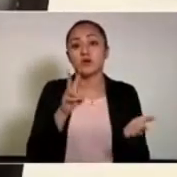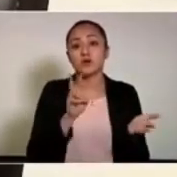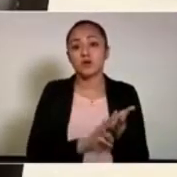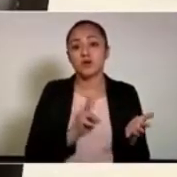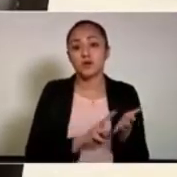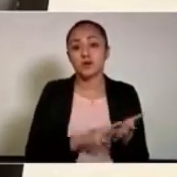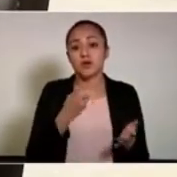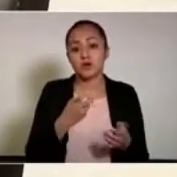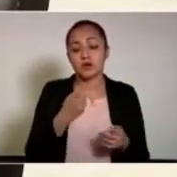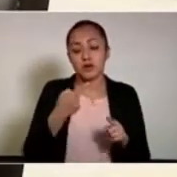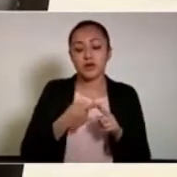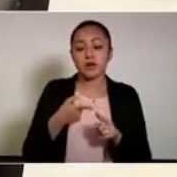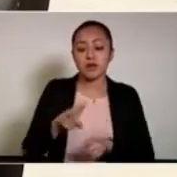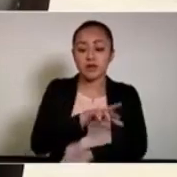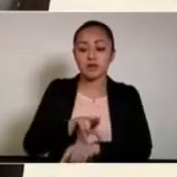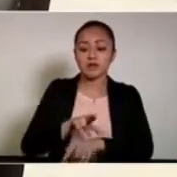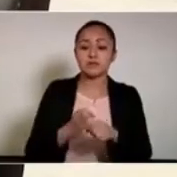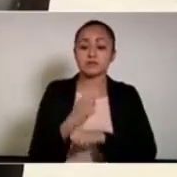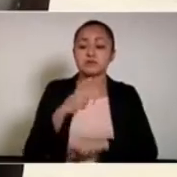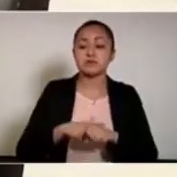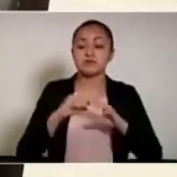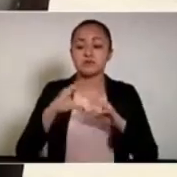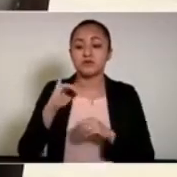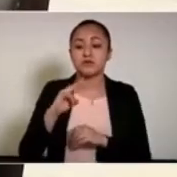su protocolo por parte de la Coordinación Estatal de Protección Civil.